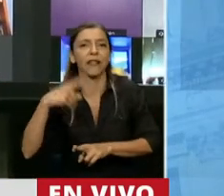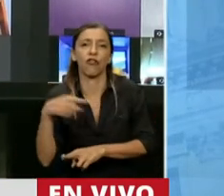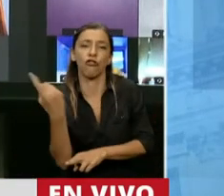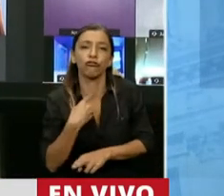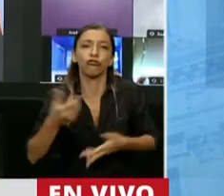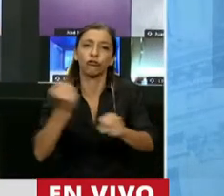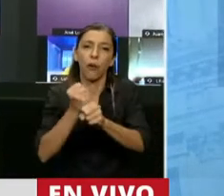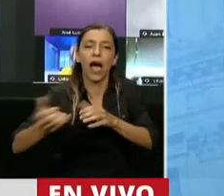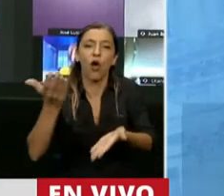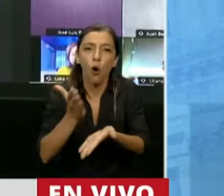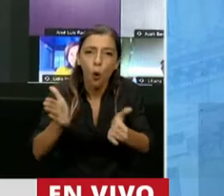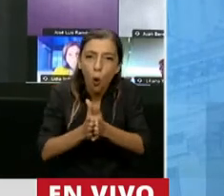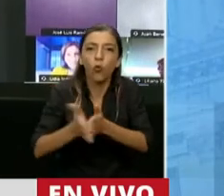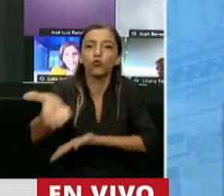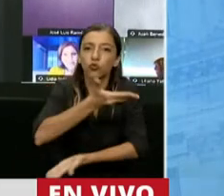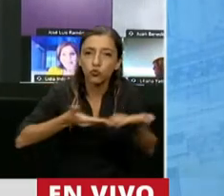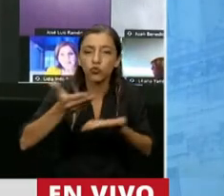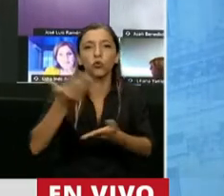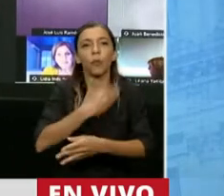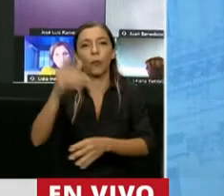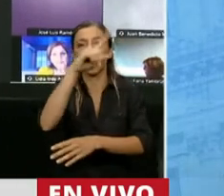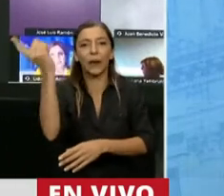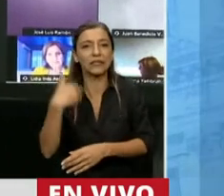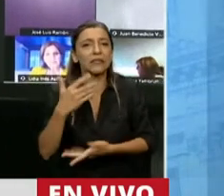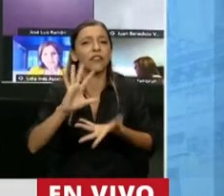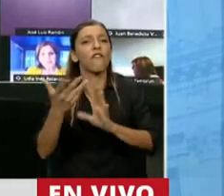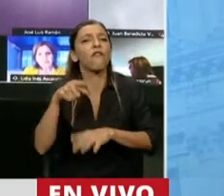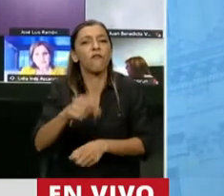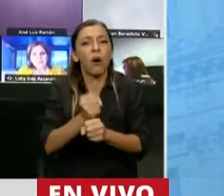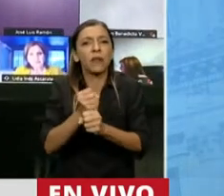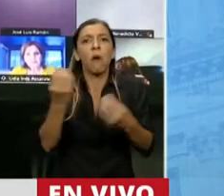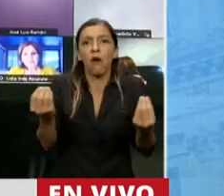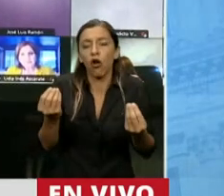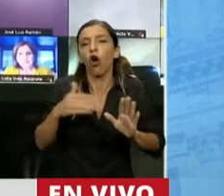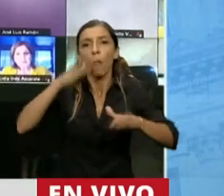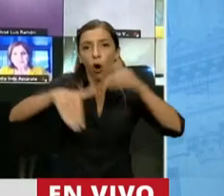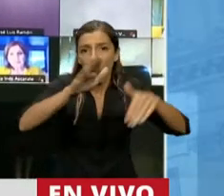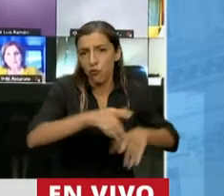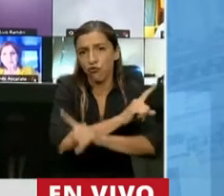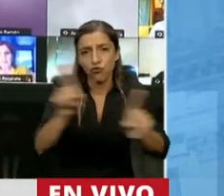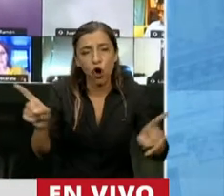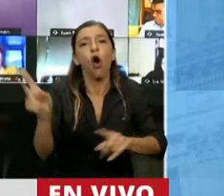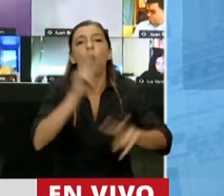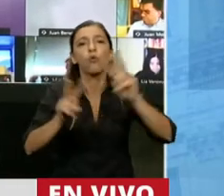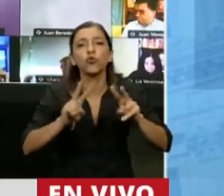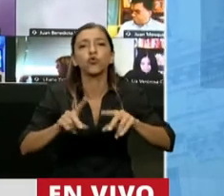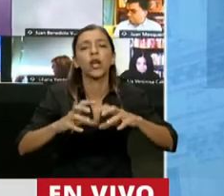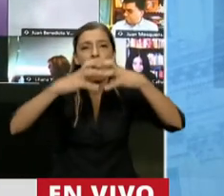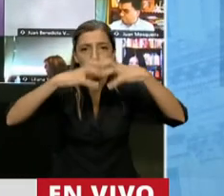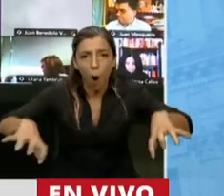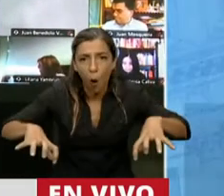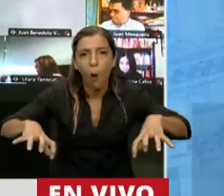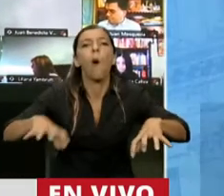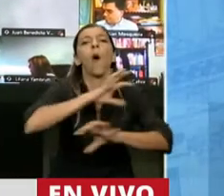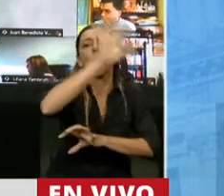lo que está haciendo el Presidente de la Nación, en vez de convocar a la unidad y al esfuerzo, divide a la ciudad del interior,